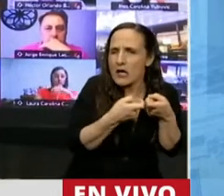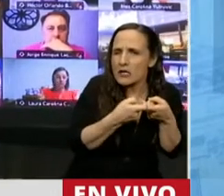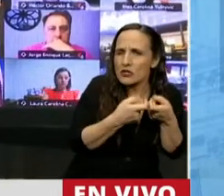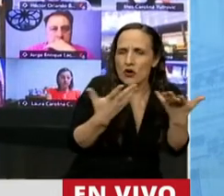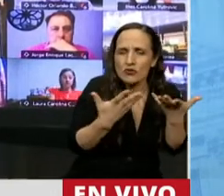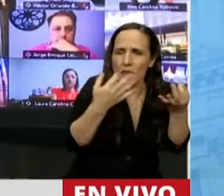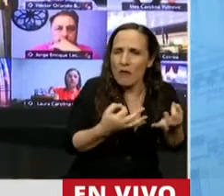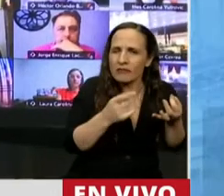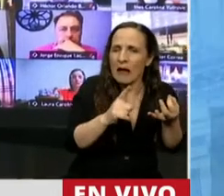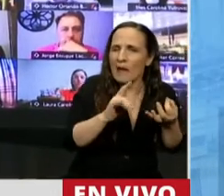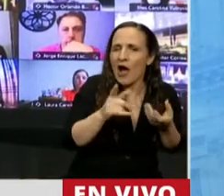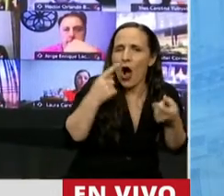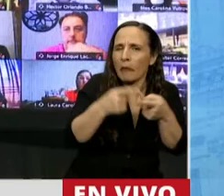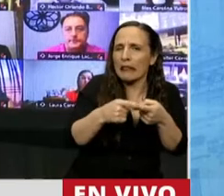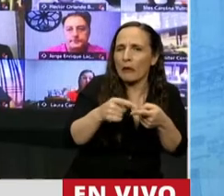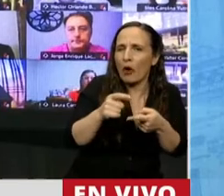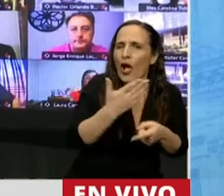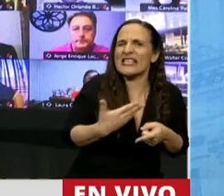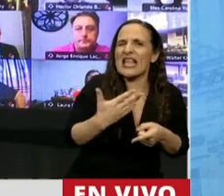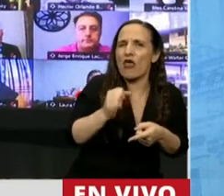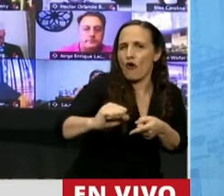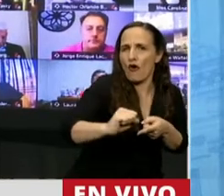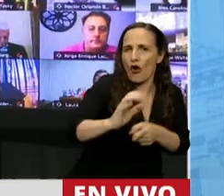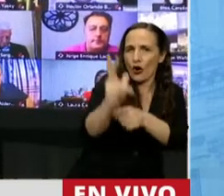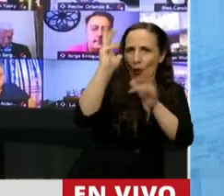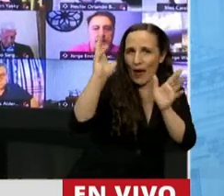siempre, robar al Estado parece tan fácil en este país.